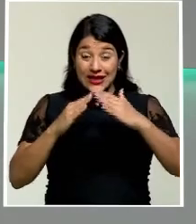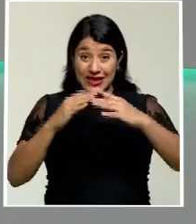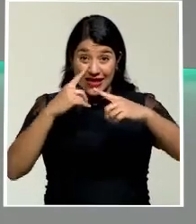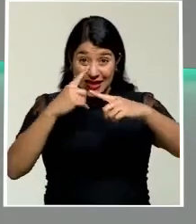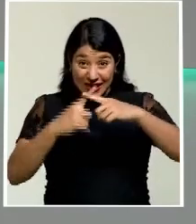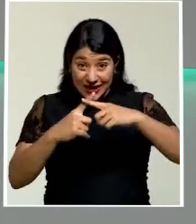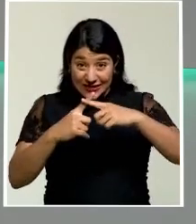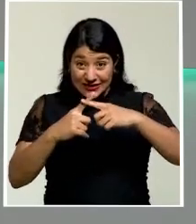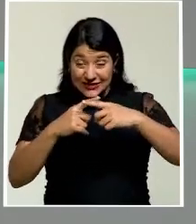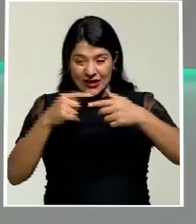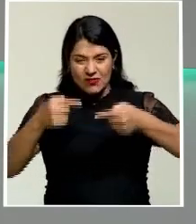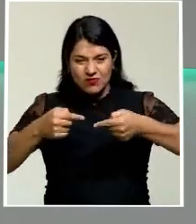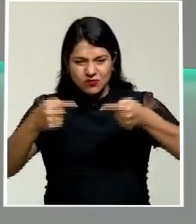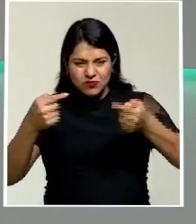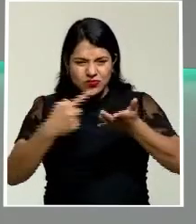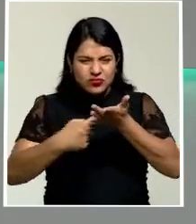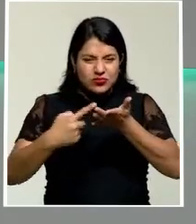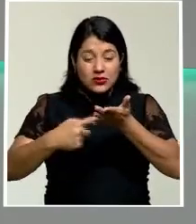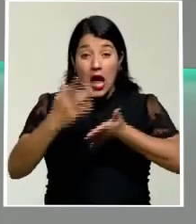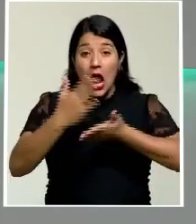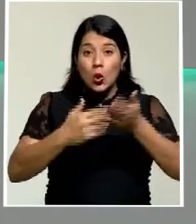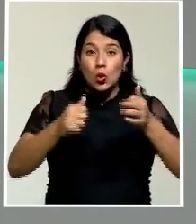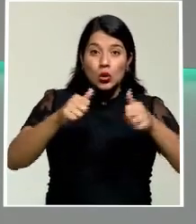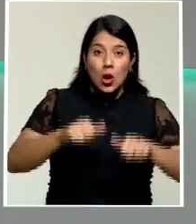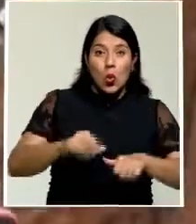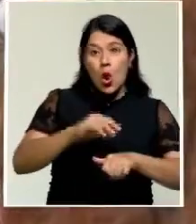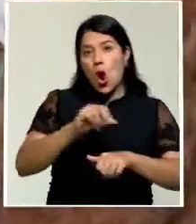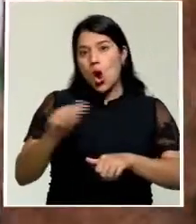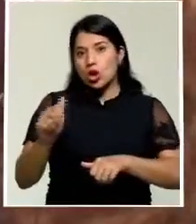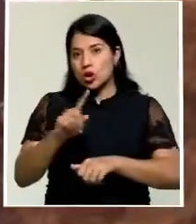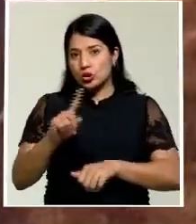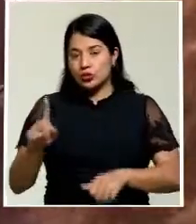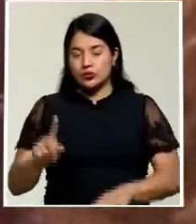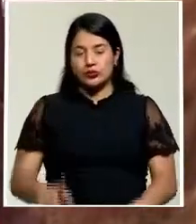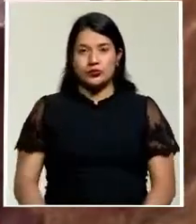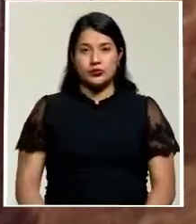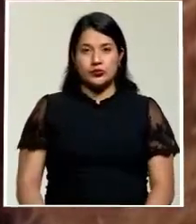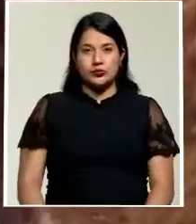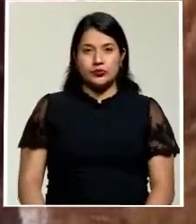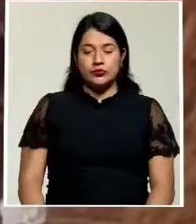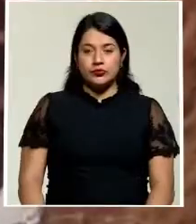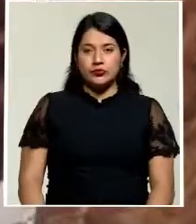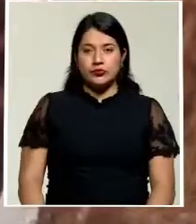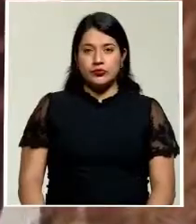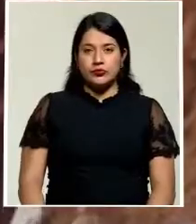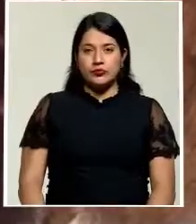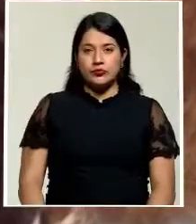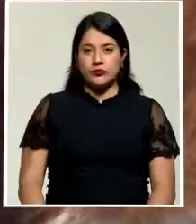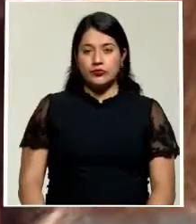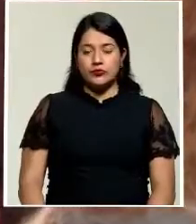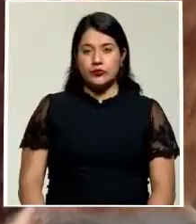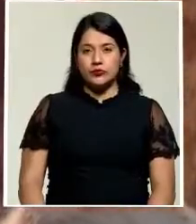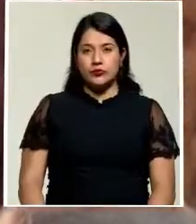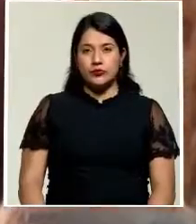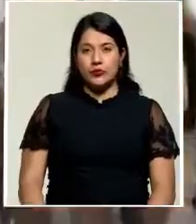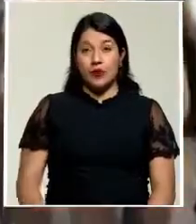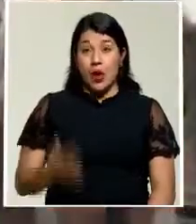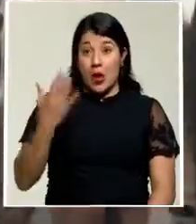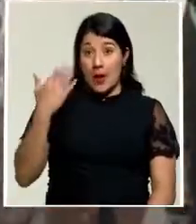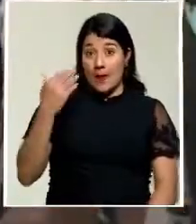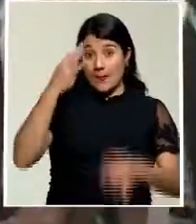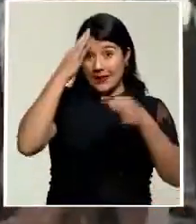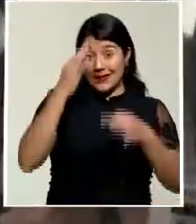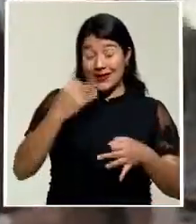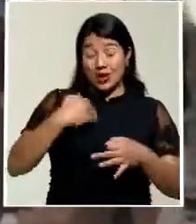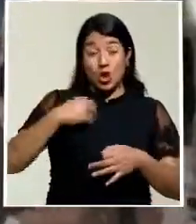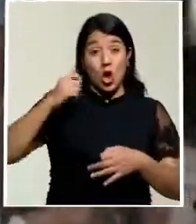argumentos a favor y en contra. ¡No estás sola! ¡No estás sola! Una reciente decisión de